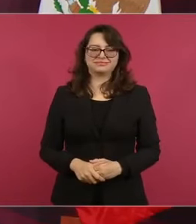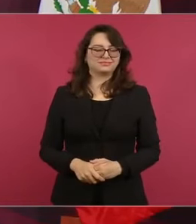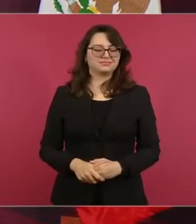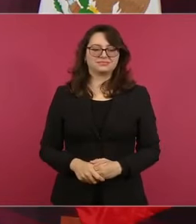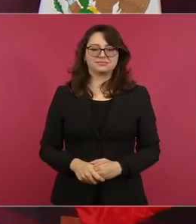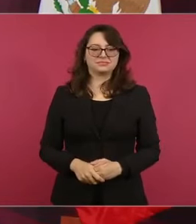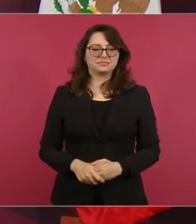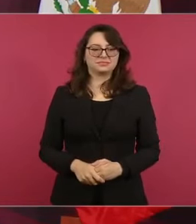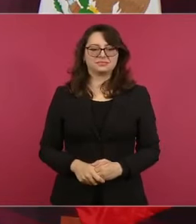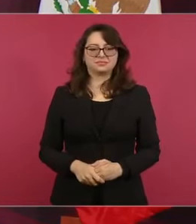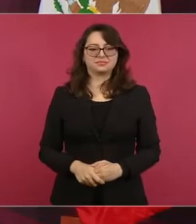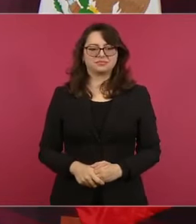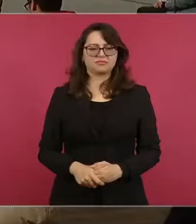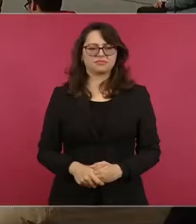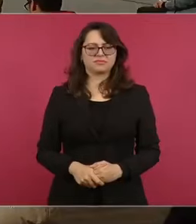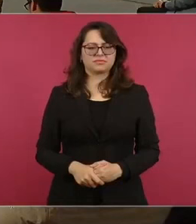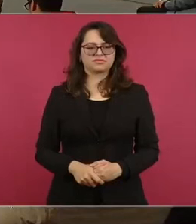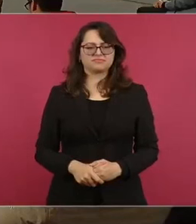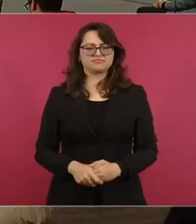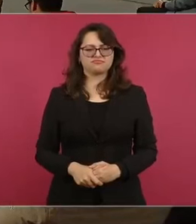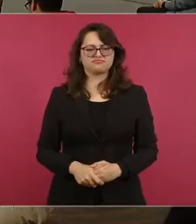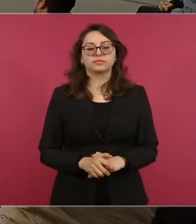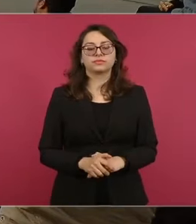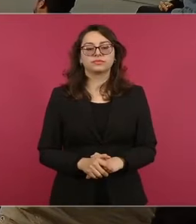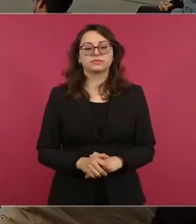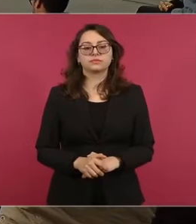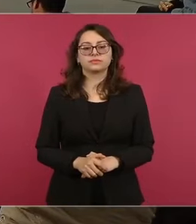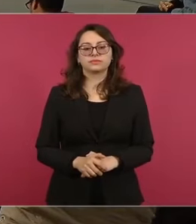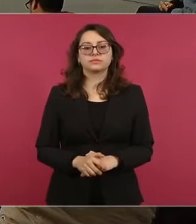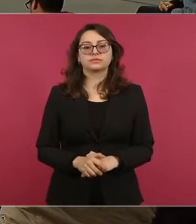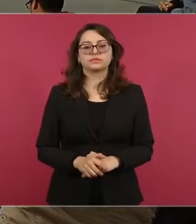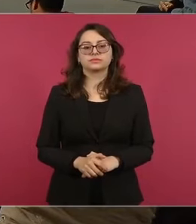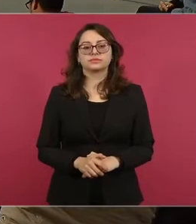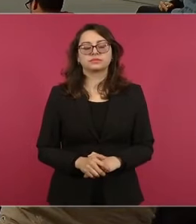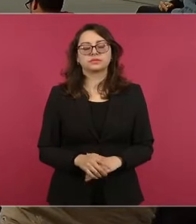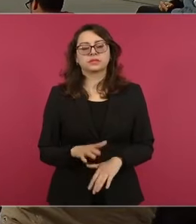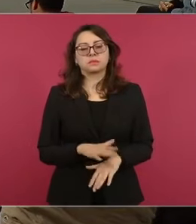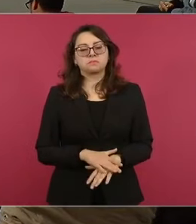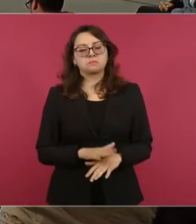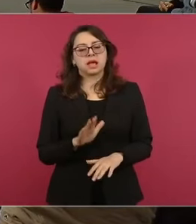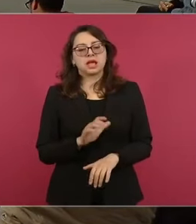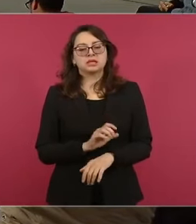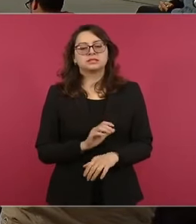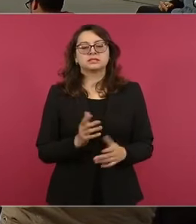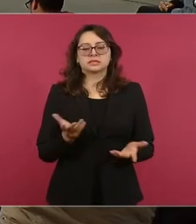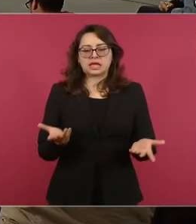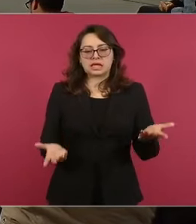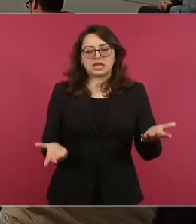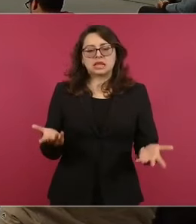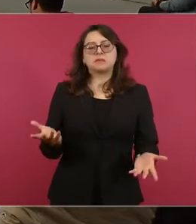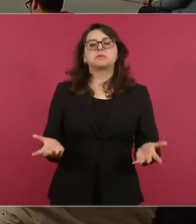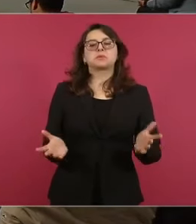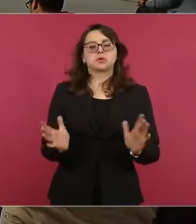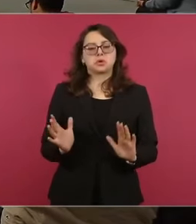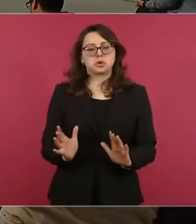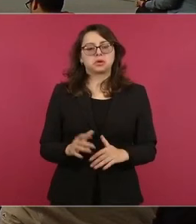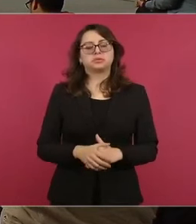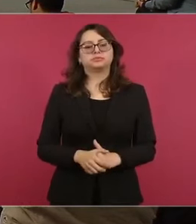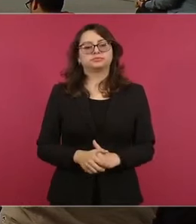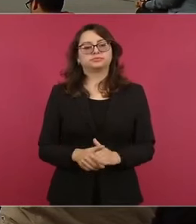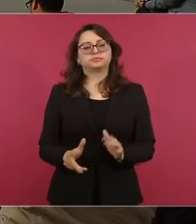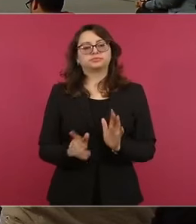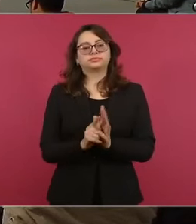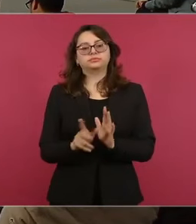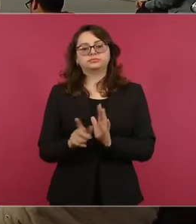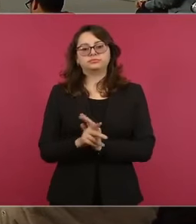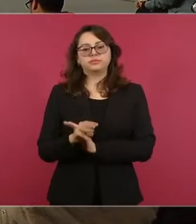A ver, pero, a ver, el universal es más equilibrado. A ver, milenio.